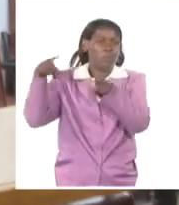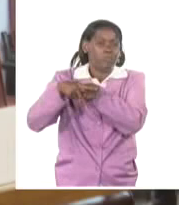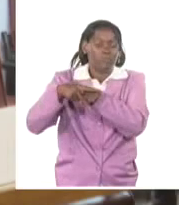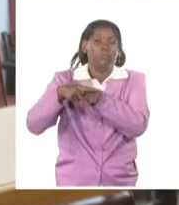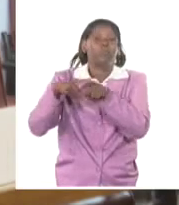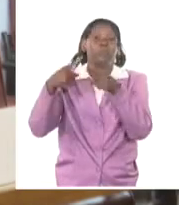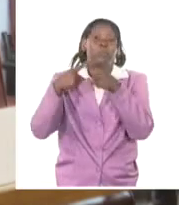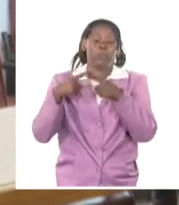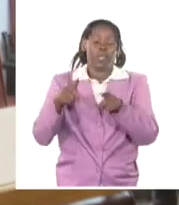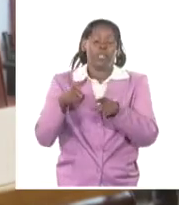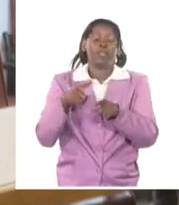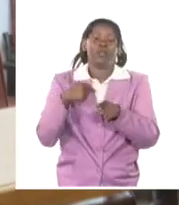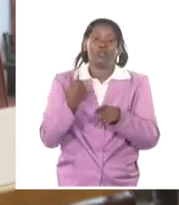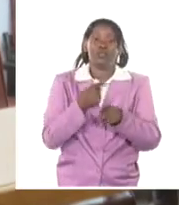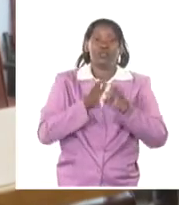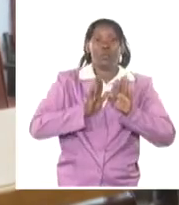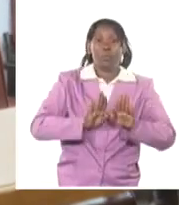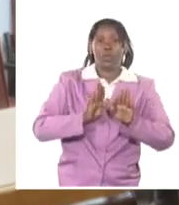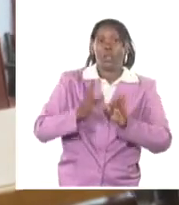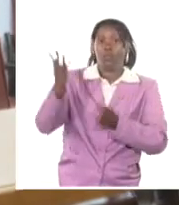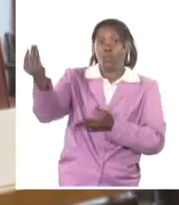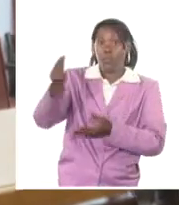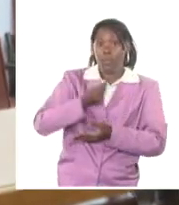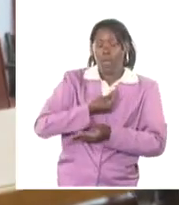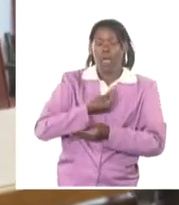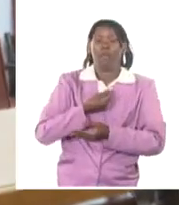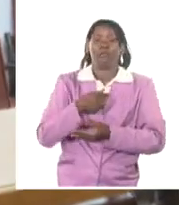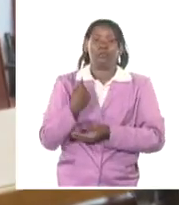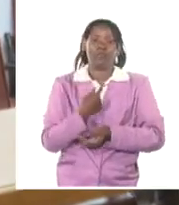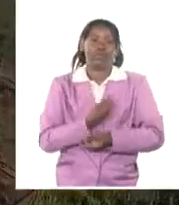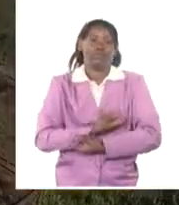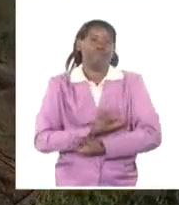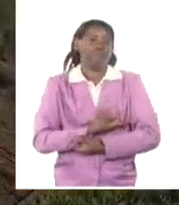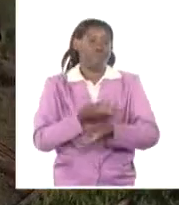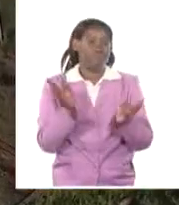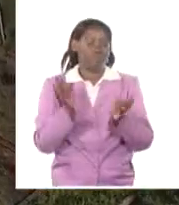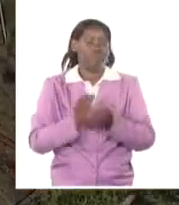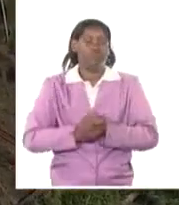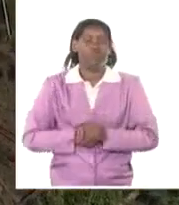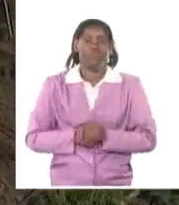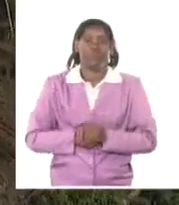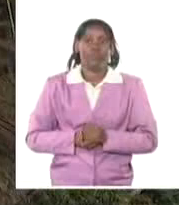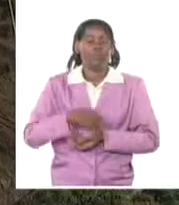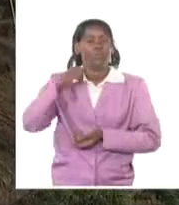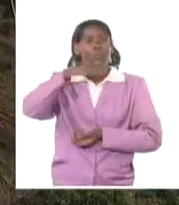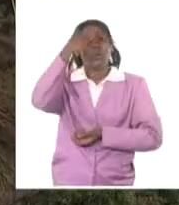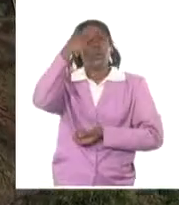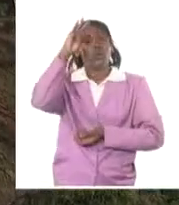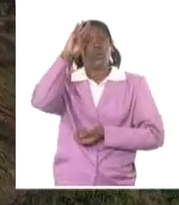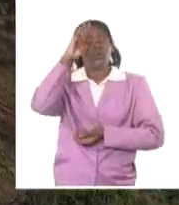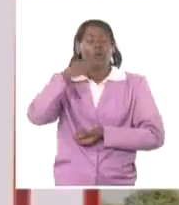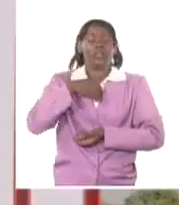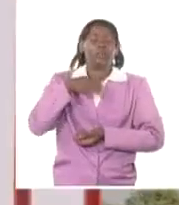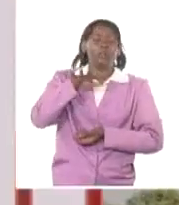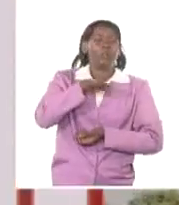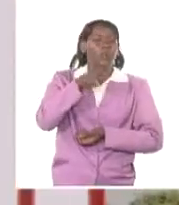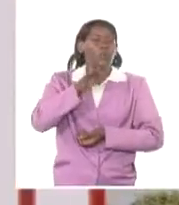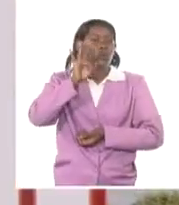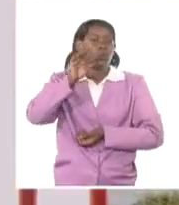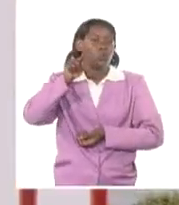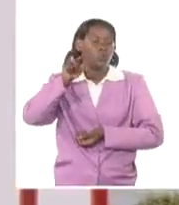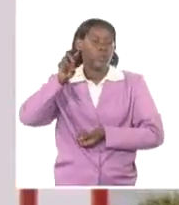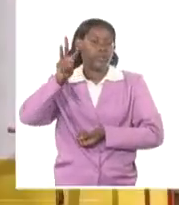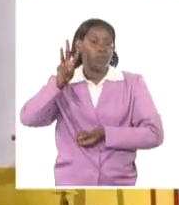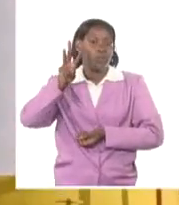tenido problemas para poder cumplir con nosotros los compromisos. Cuba consume aproximadamente 8,3 millones de